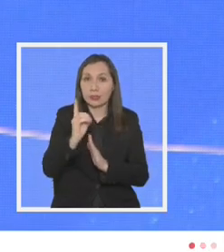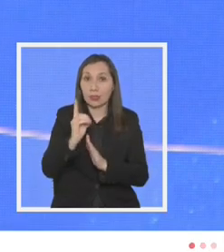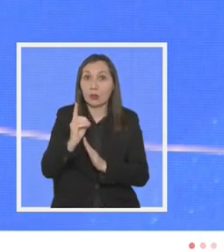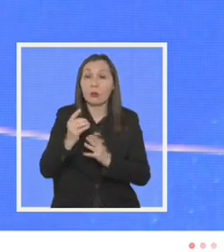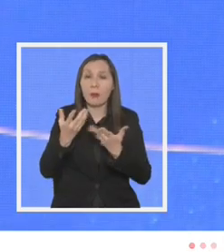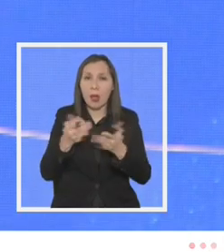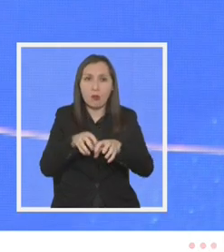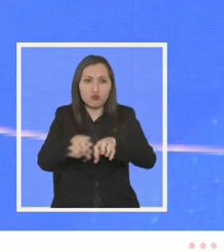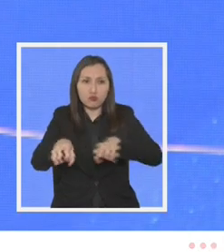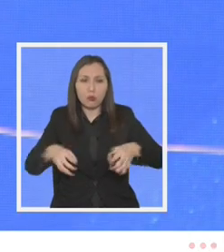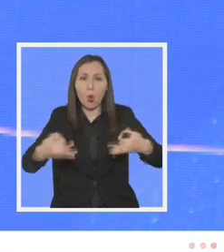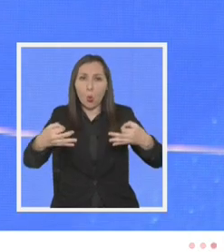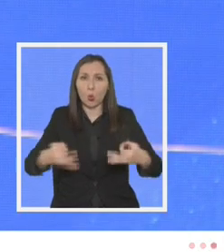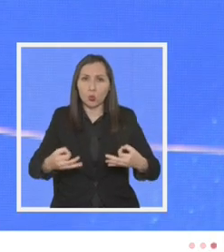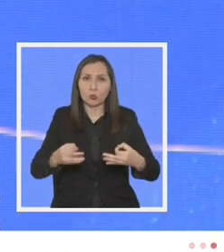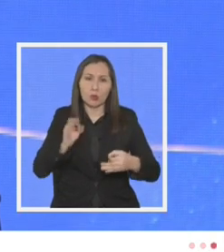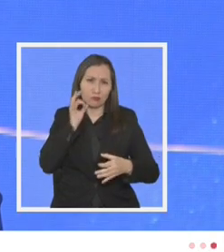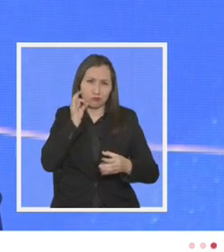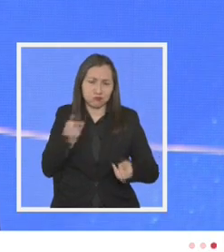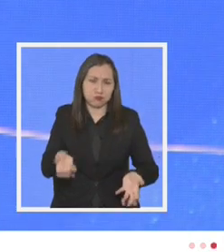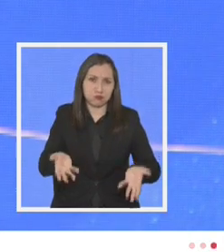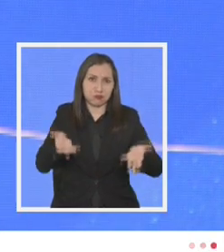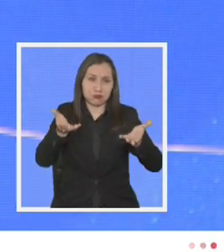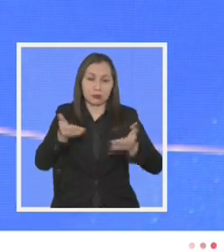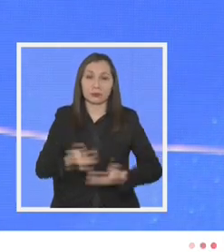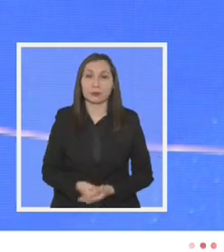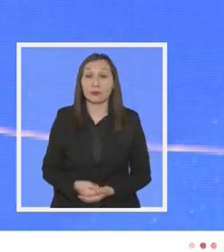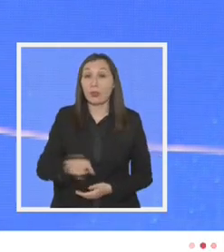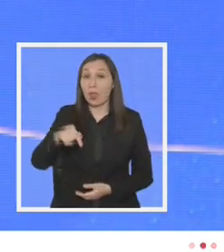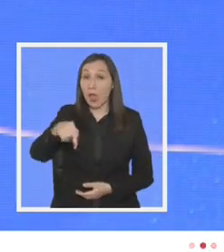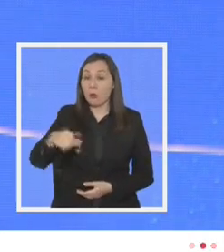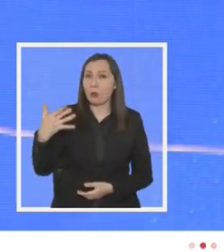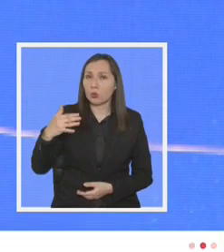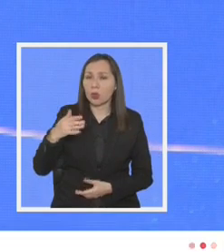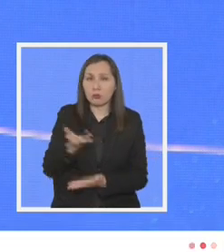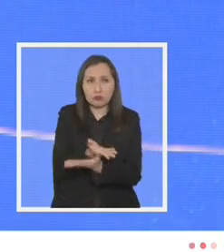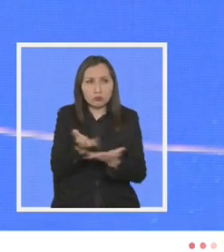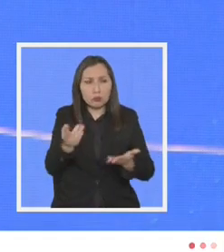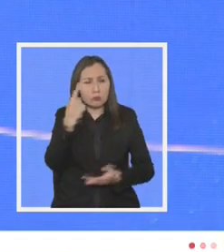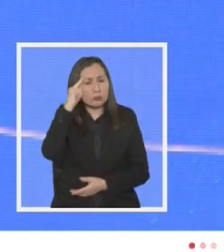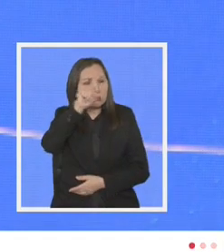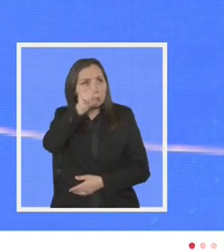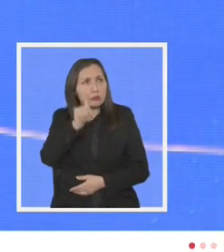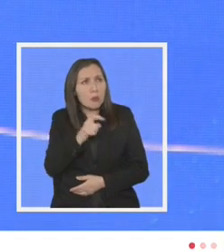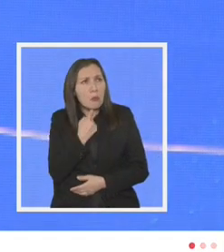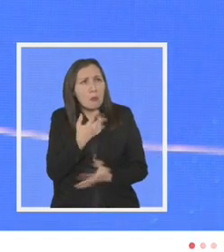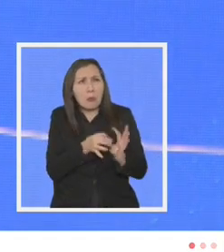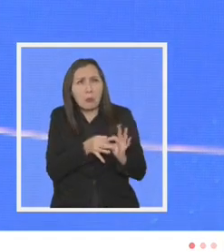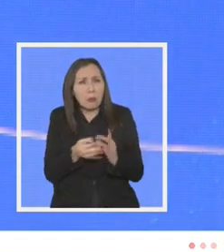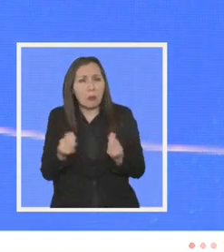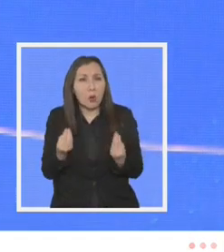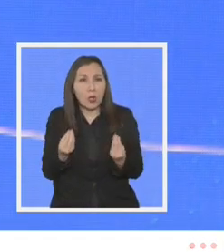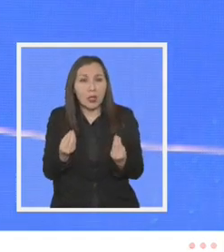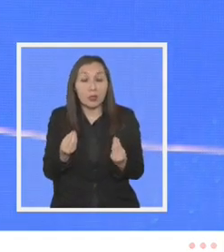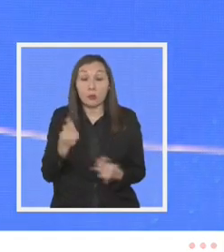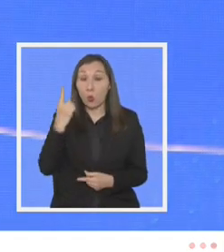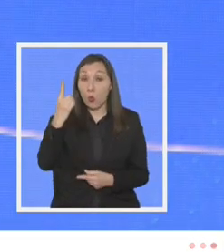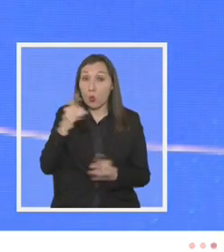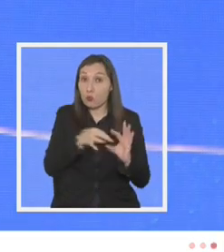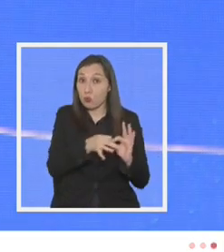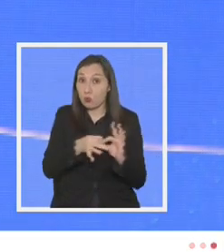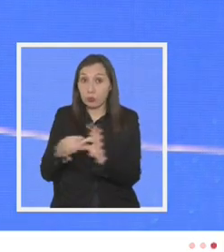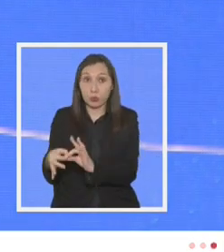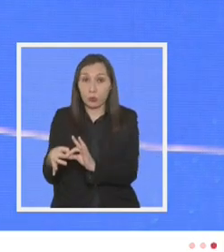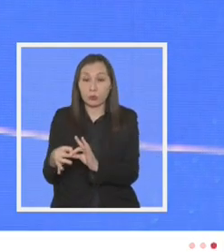y para tener una distribución más justa y más rica ahora es importante preguntarnos por qué uno de los motivos